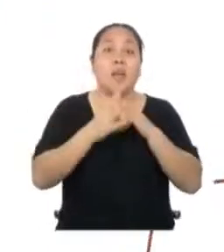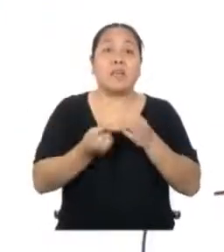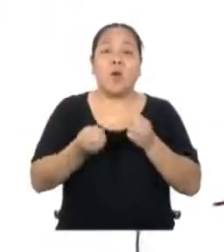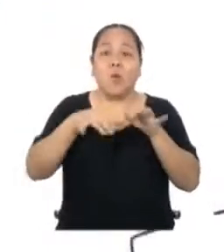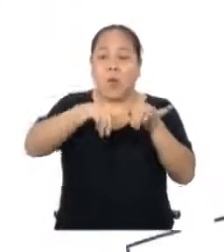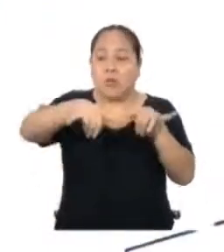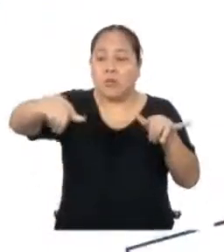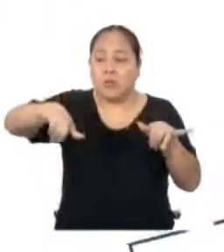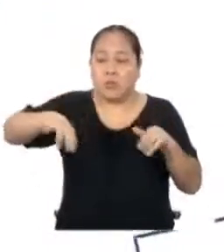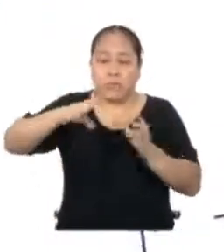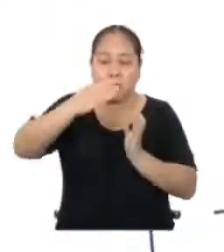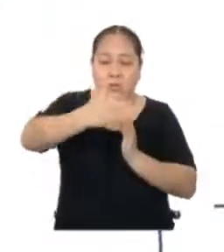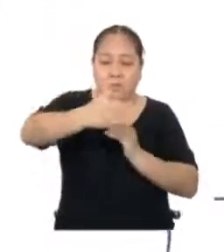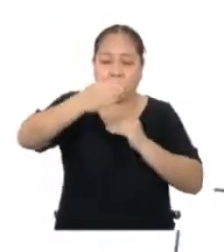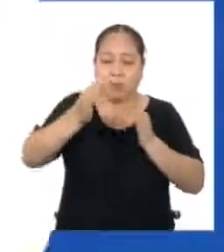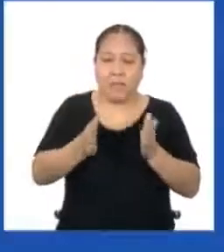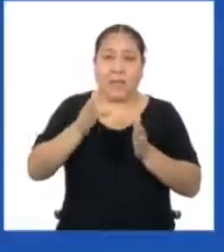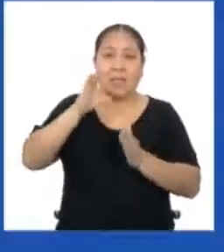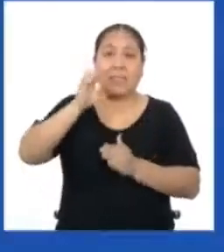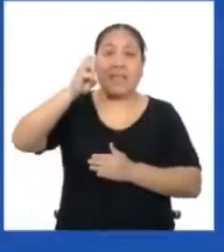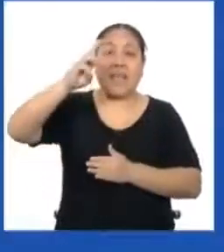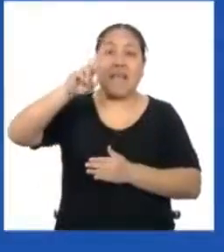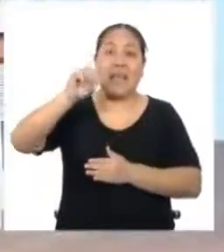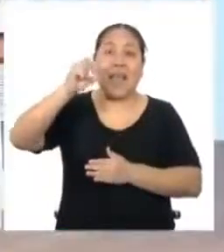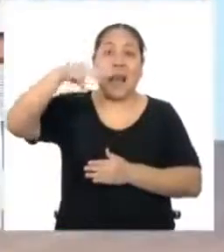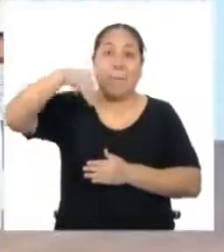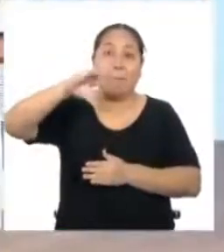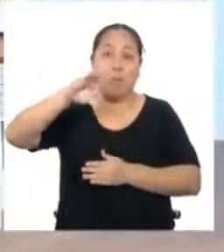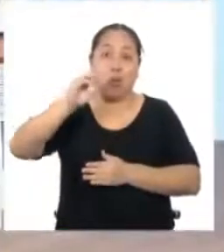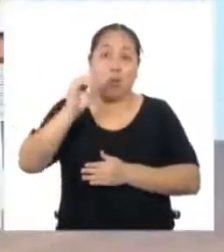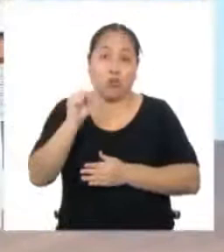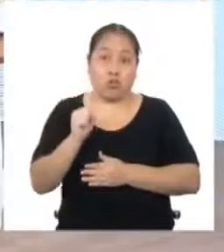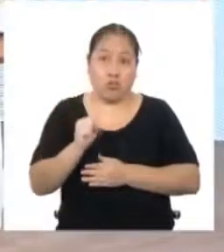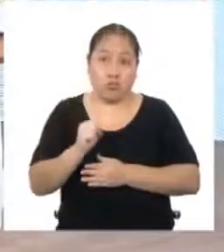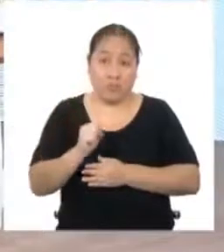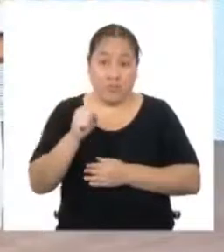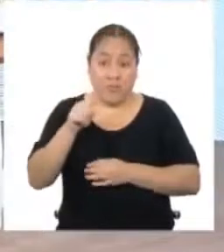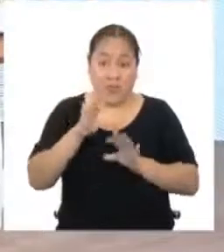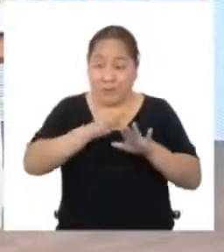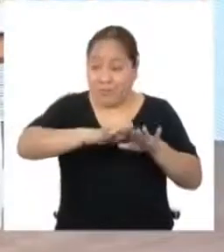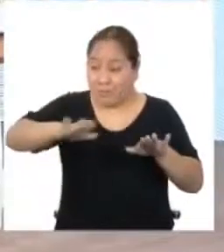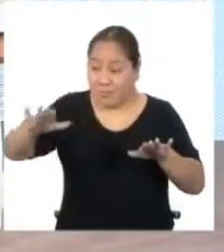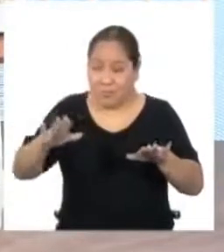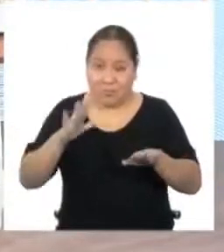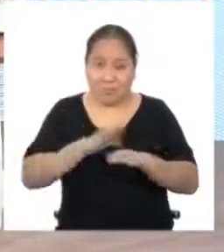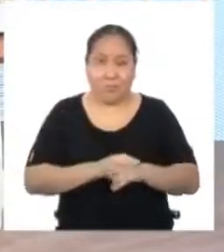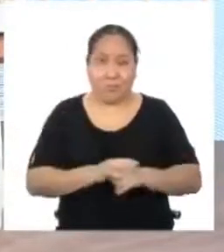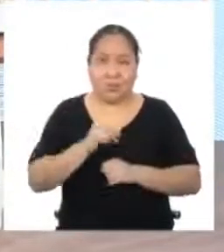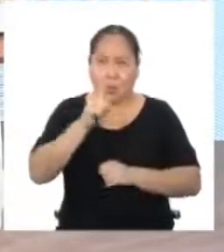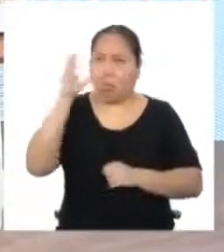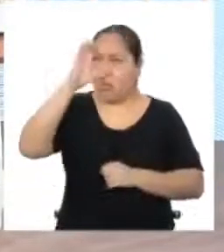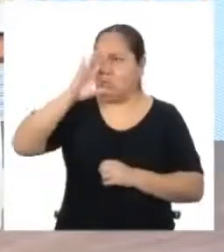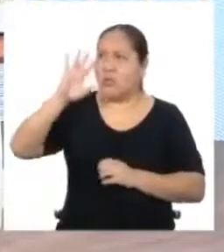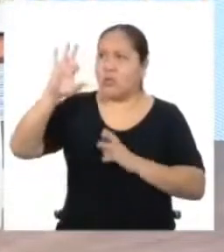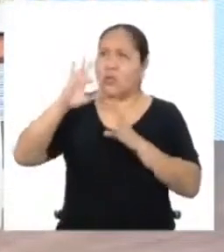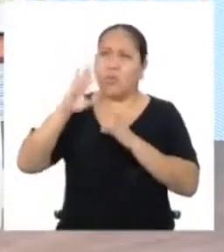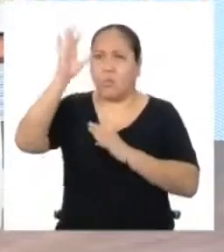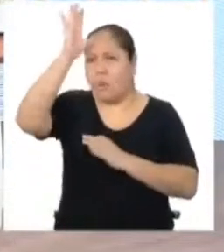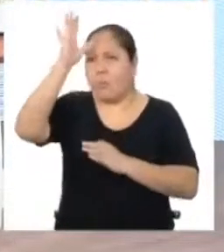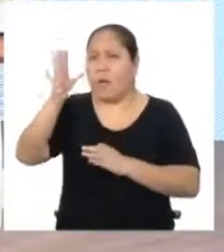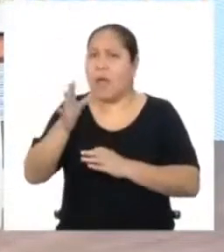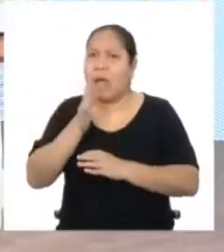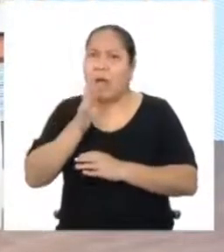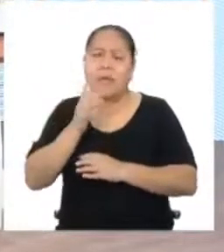cerámicos necesitas para remodelar el piso No tienen que cumplir este reto individualmente Busquen a sus padres, hermanas,